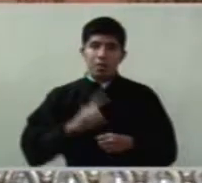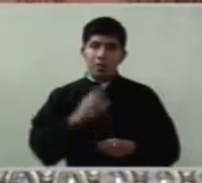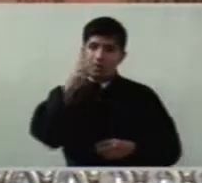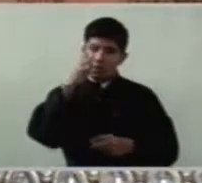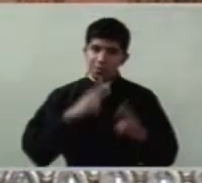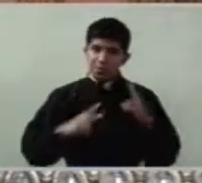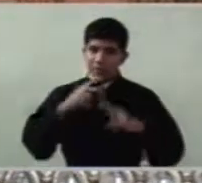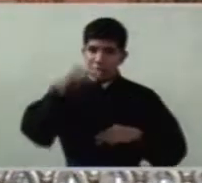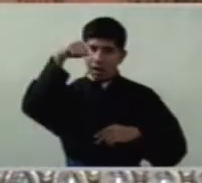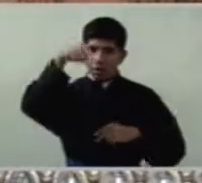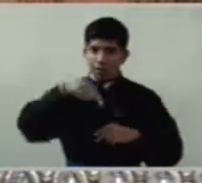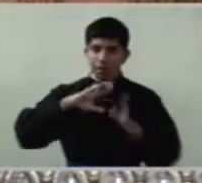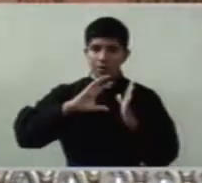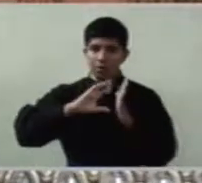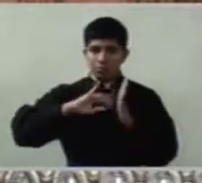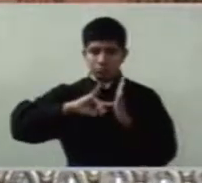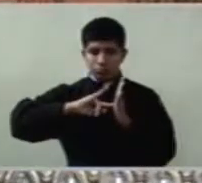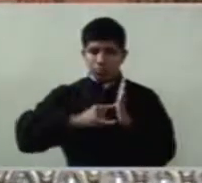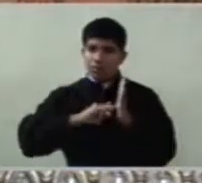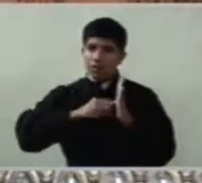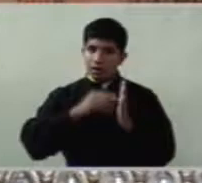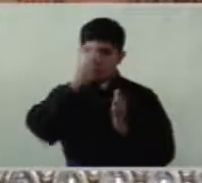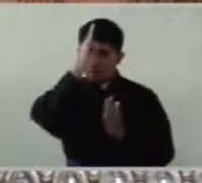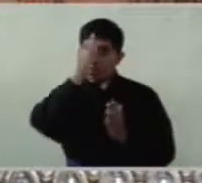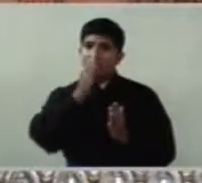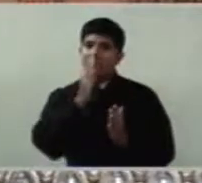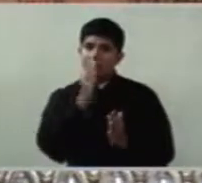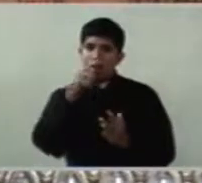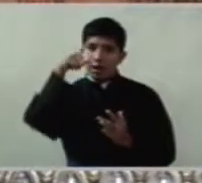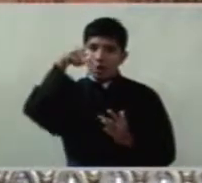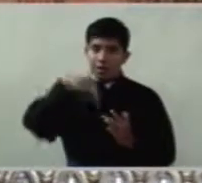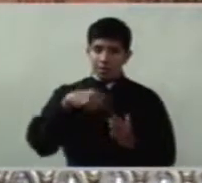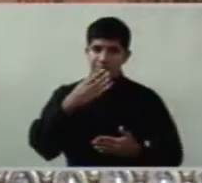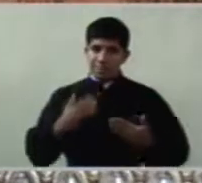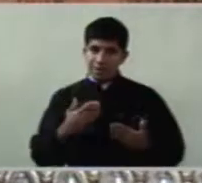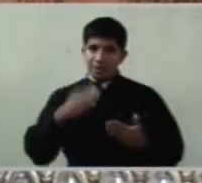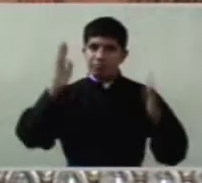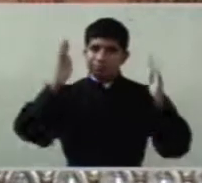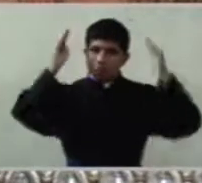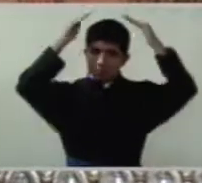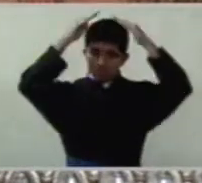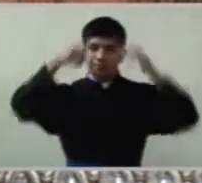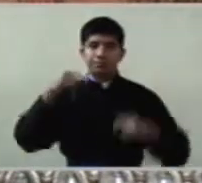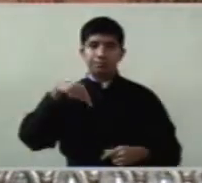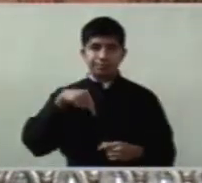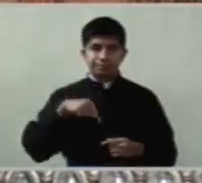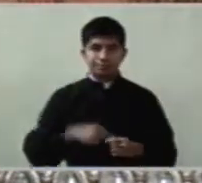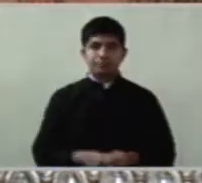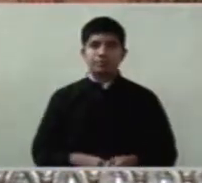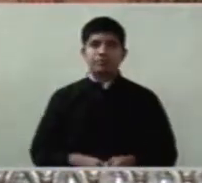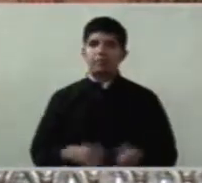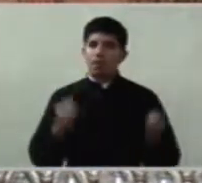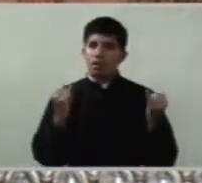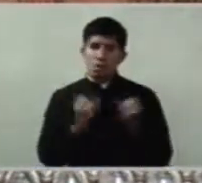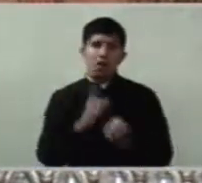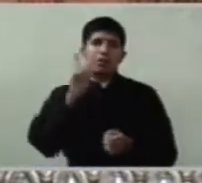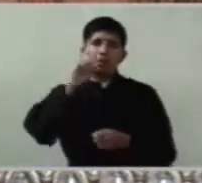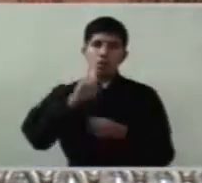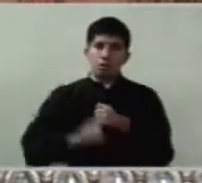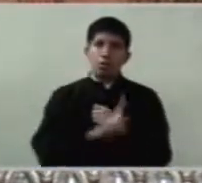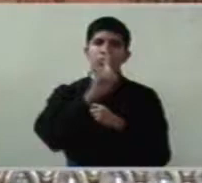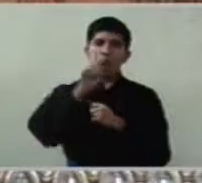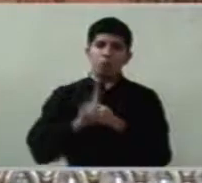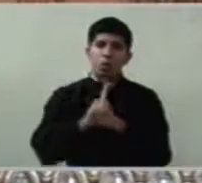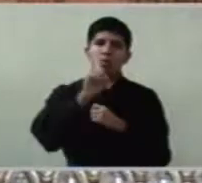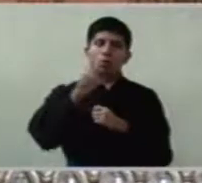a celebrar con un servidor. Como todos los domingos, enviamos